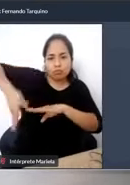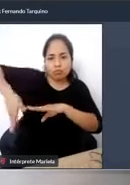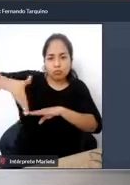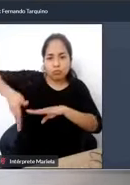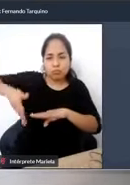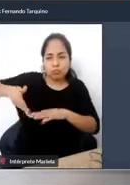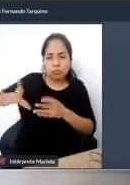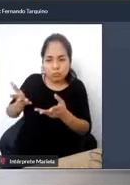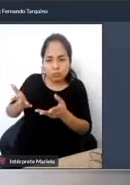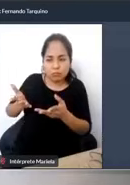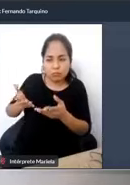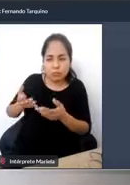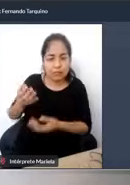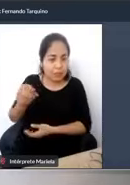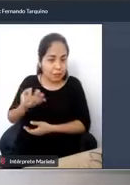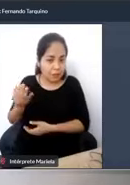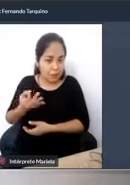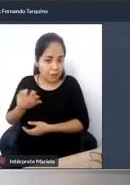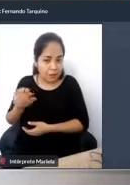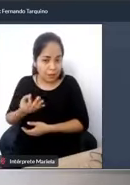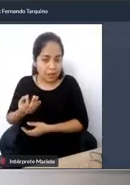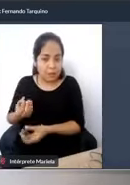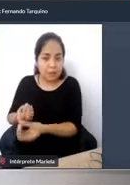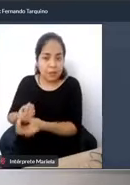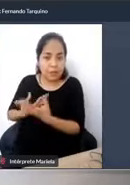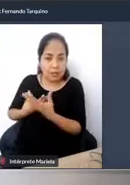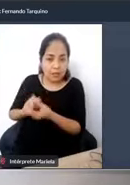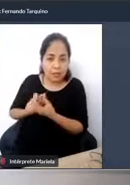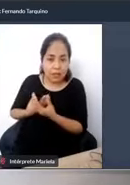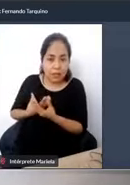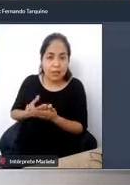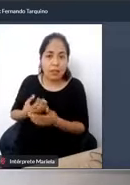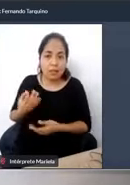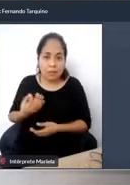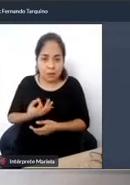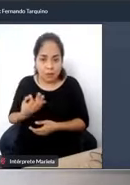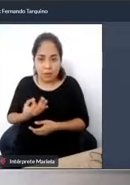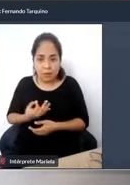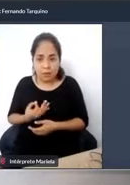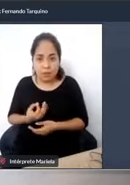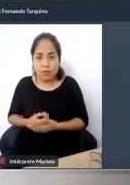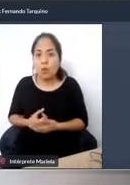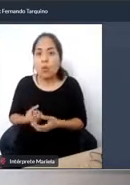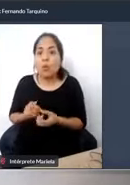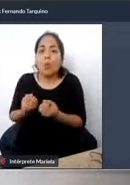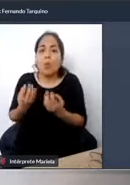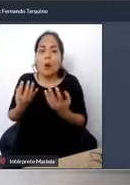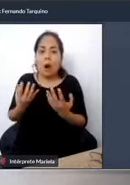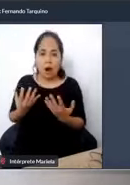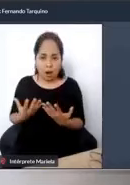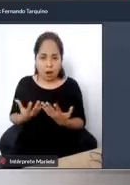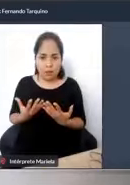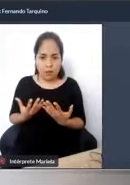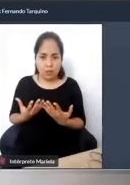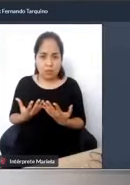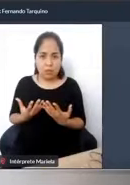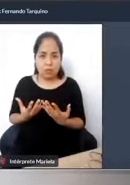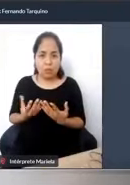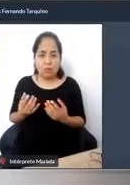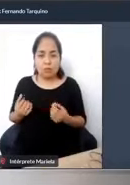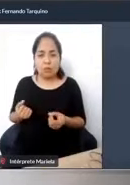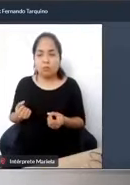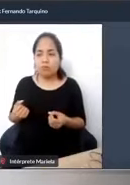puedan entregarle a la ciudad la gestión automatizada del tránsito, ¿no? Que exista